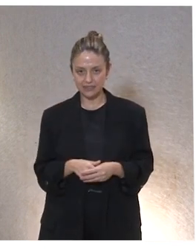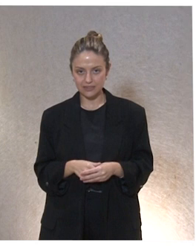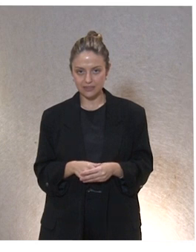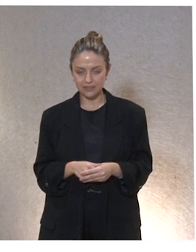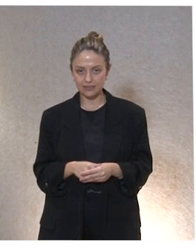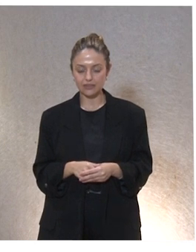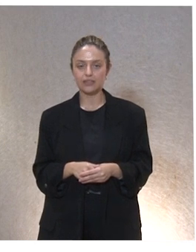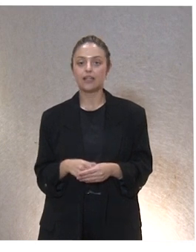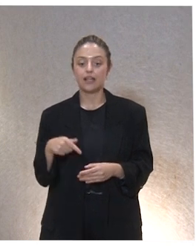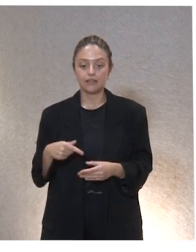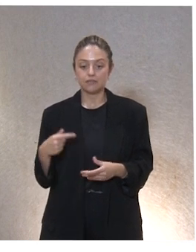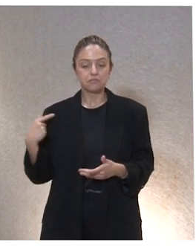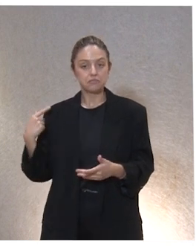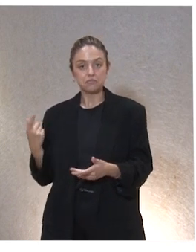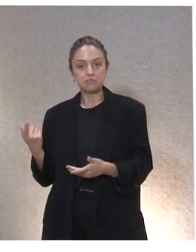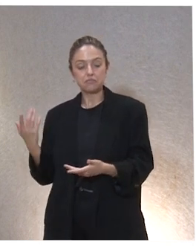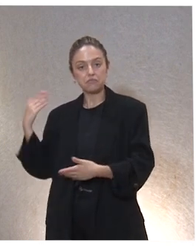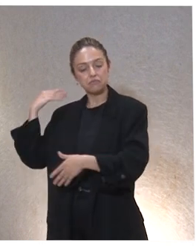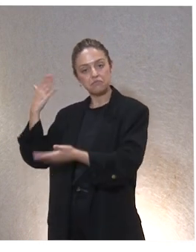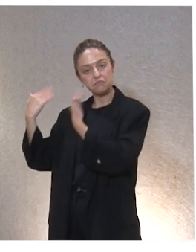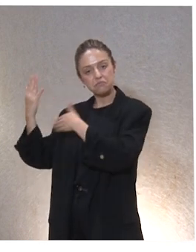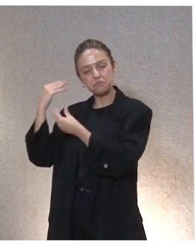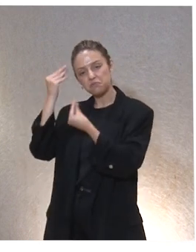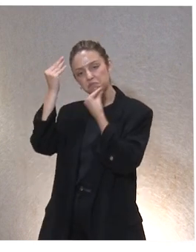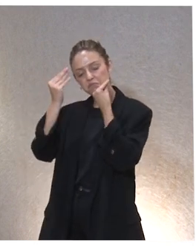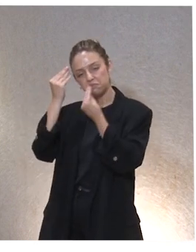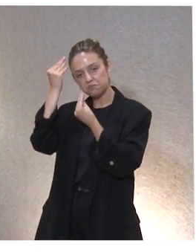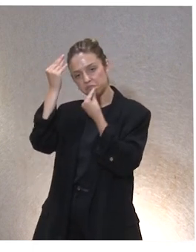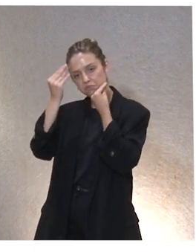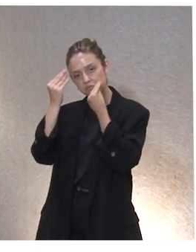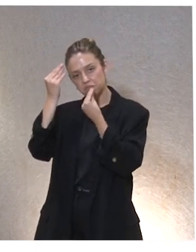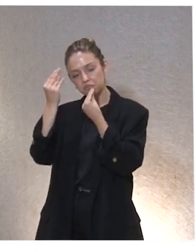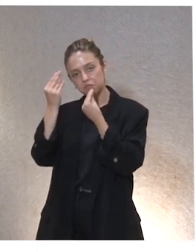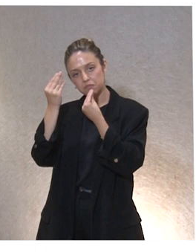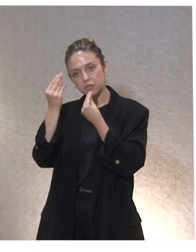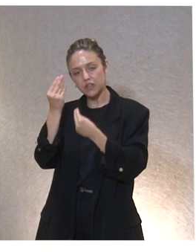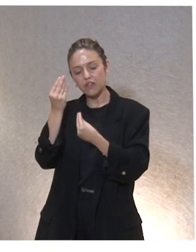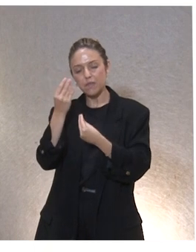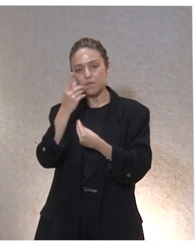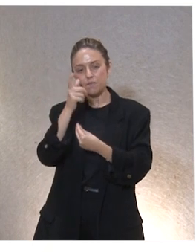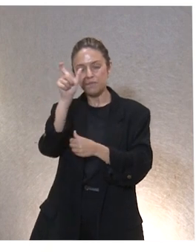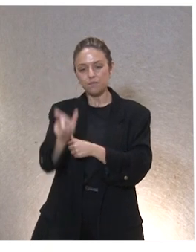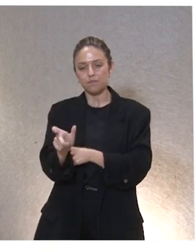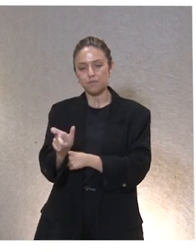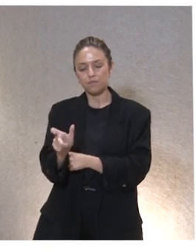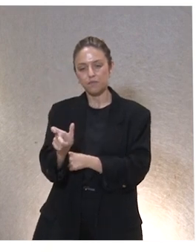y quizás he estado hablando estos días pensamos en una figura que